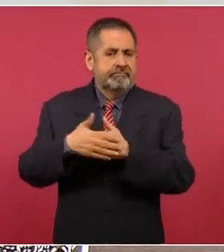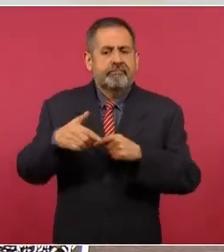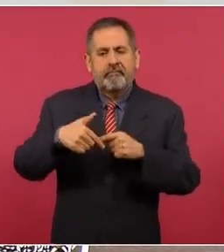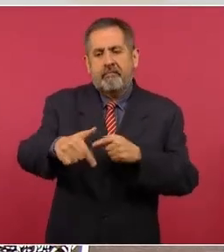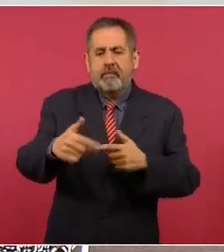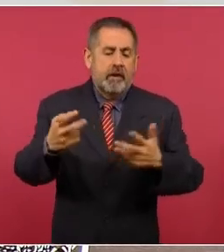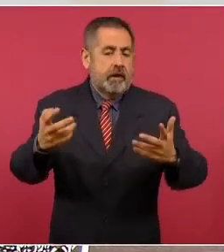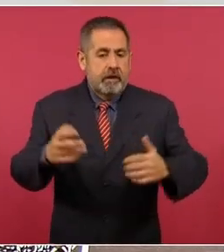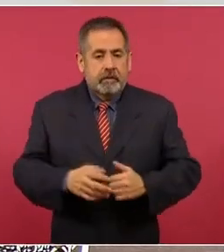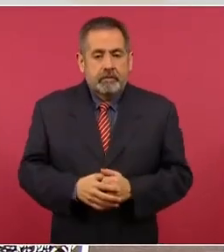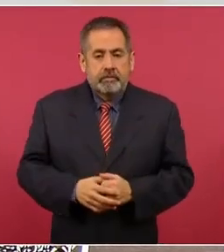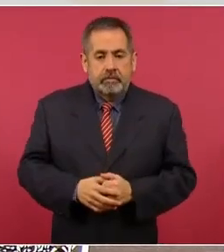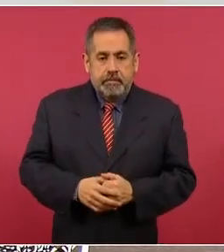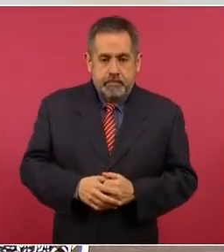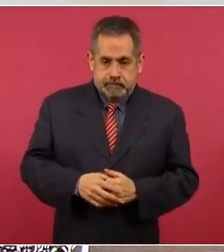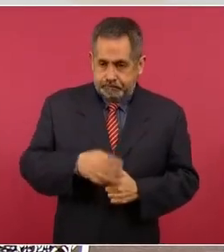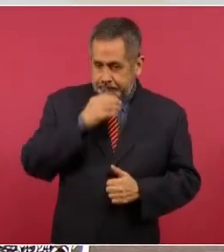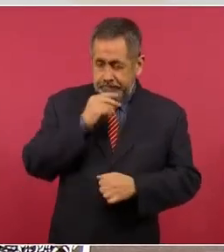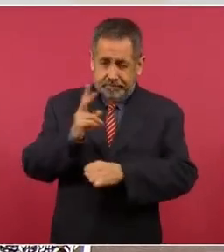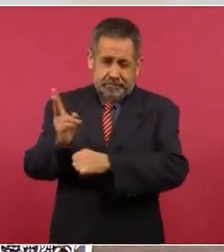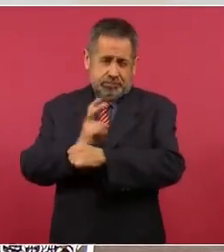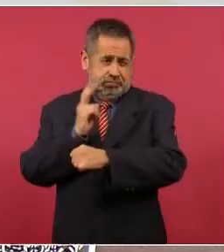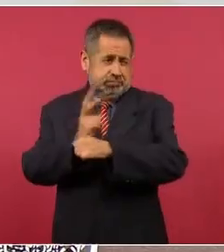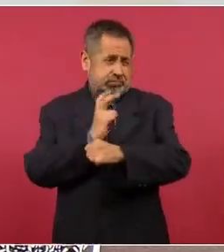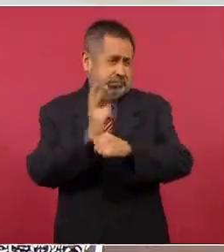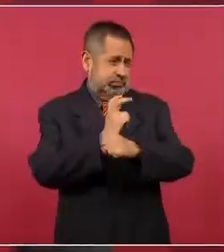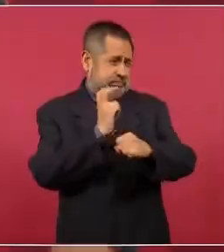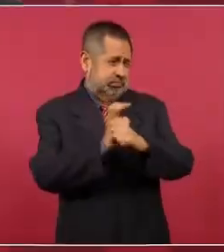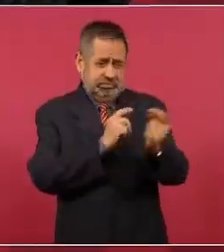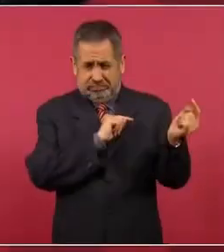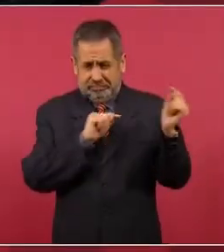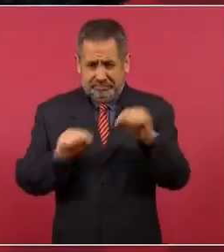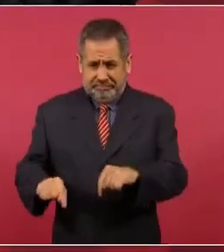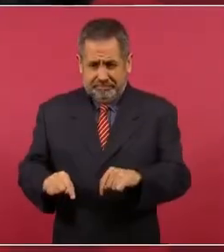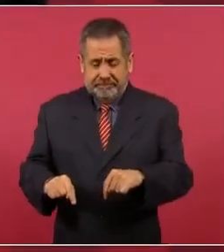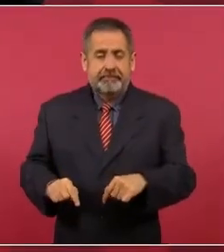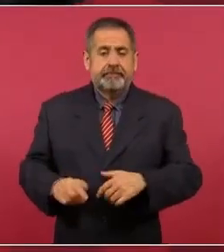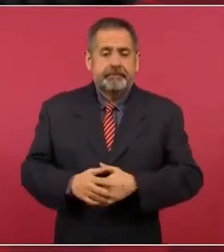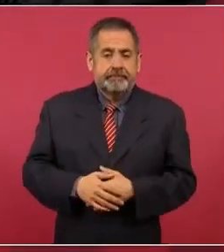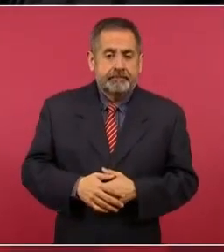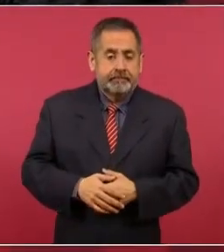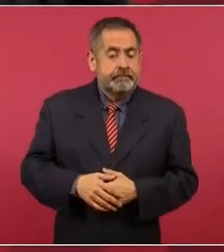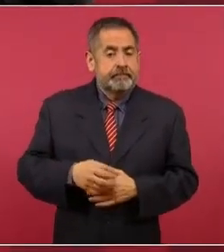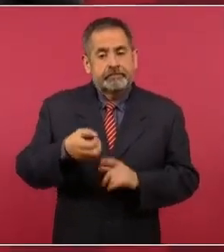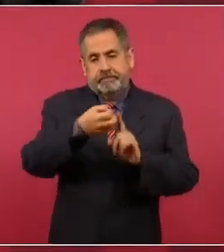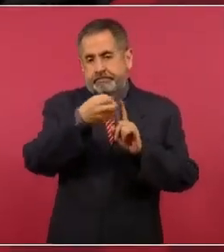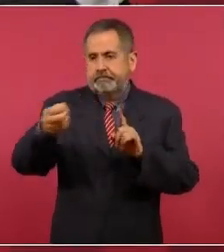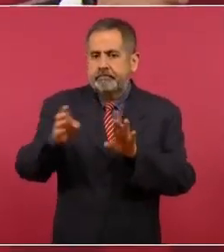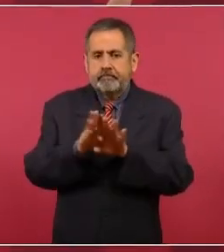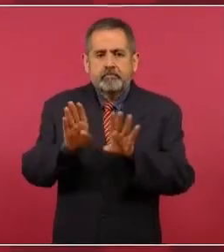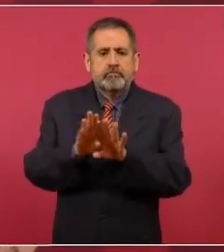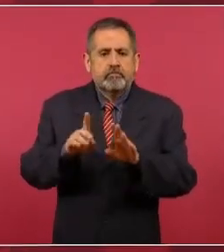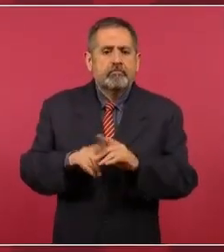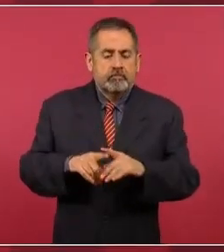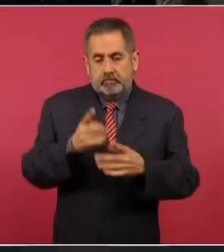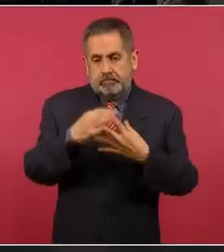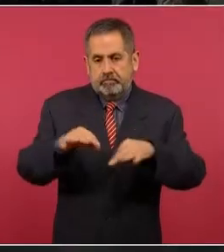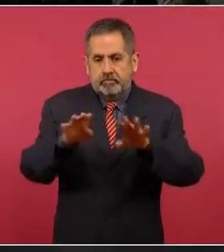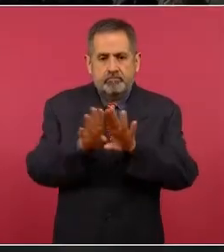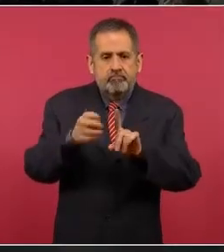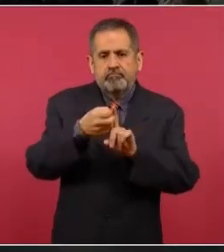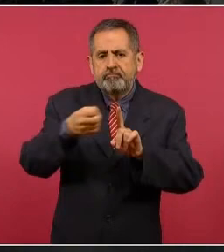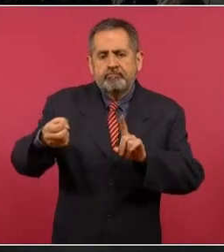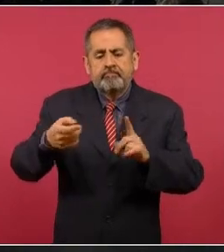Entonces, los invito a todos. Y la organización, que es muy importante,